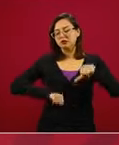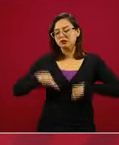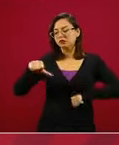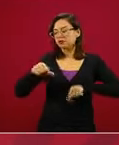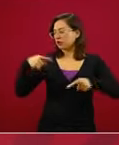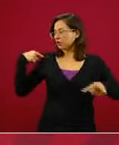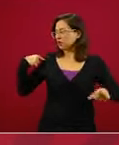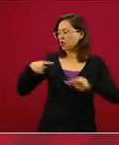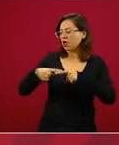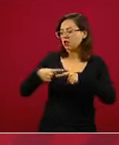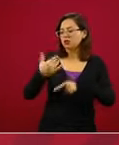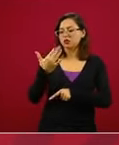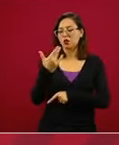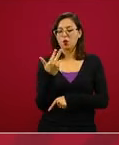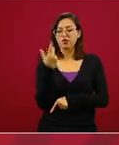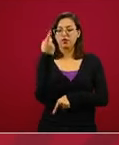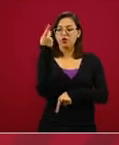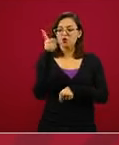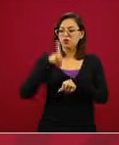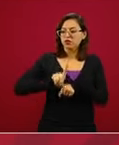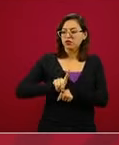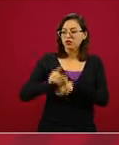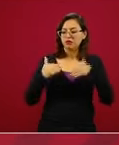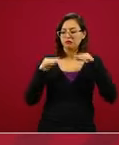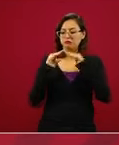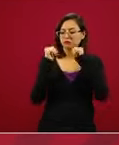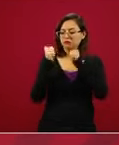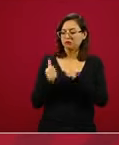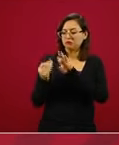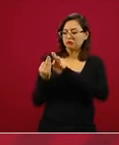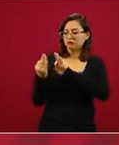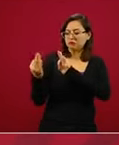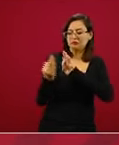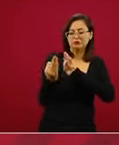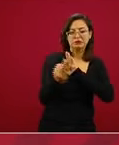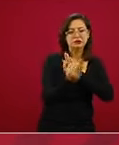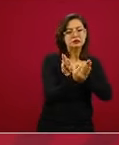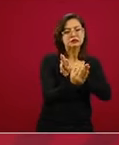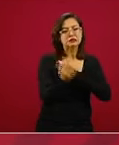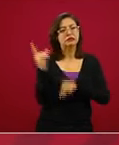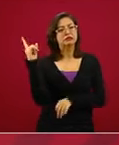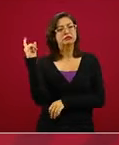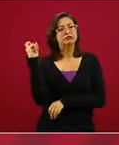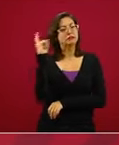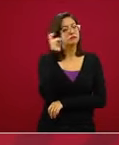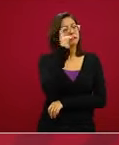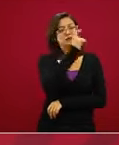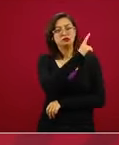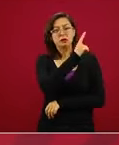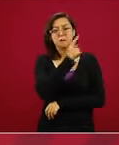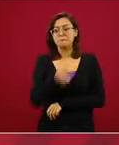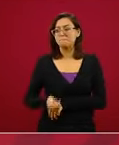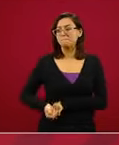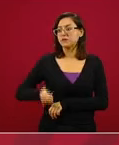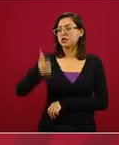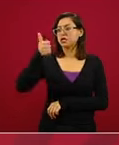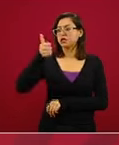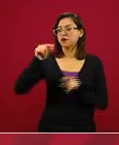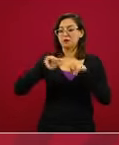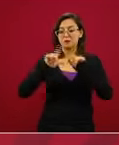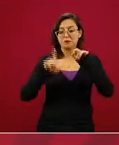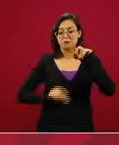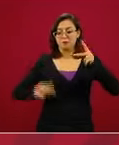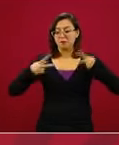Esta ha sido una vivencia difícil, inédita, que ha vuelto a poner a prueba a los mexicanos y la hemos